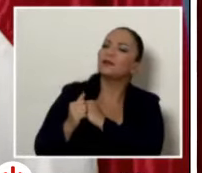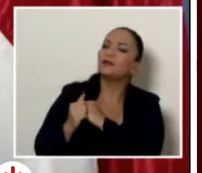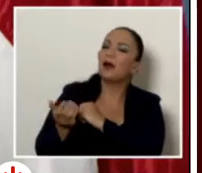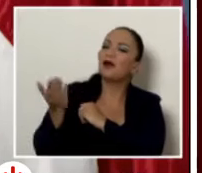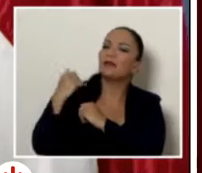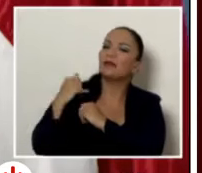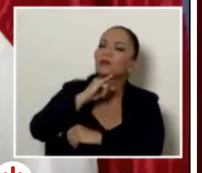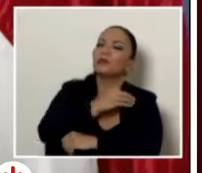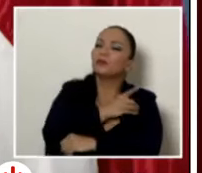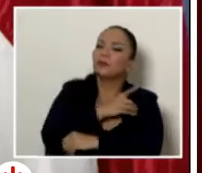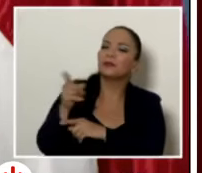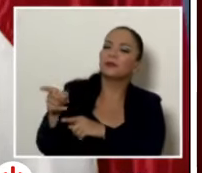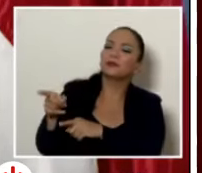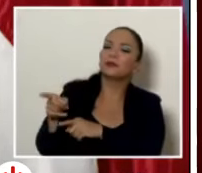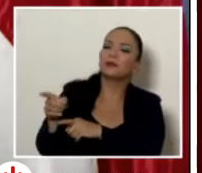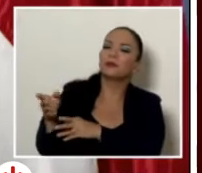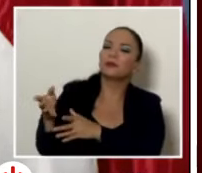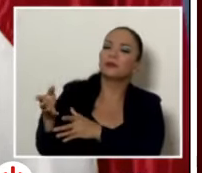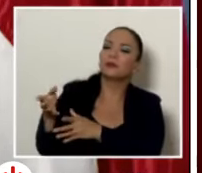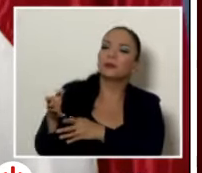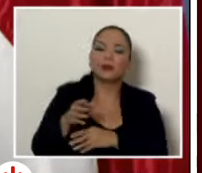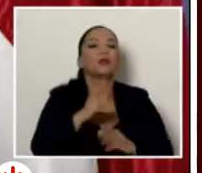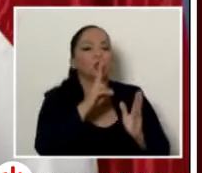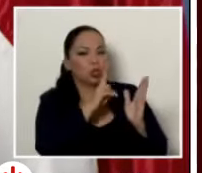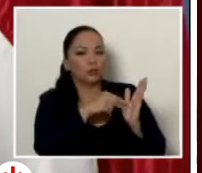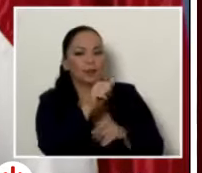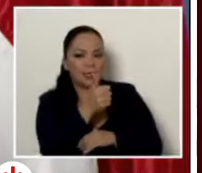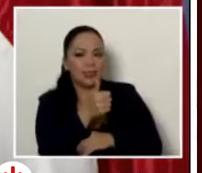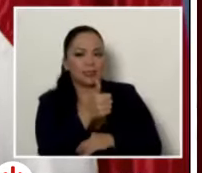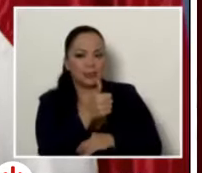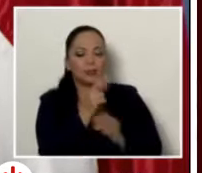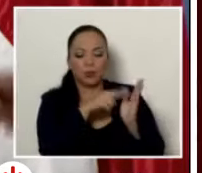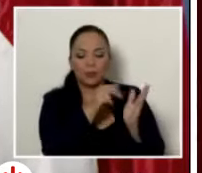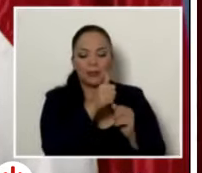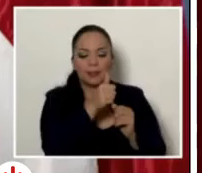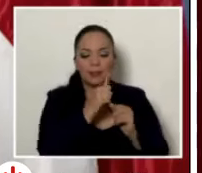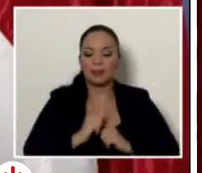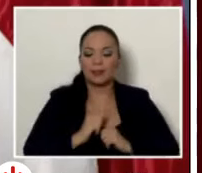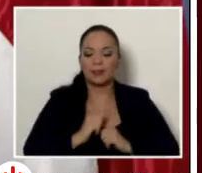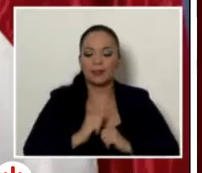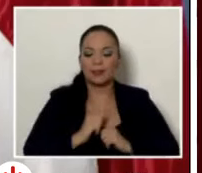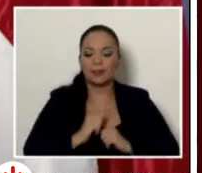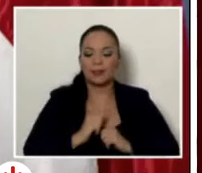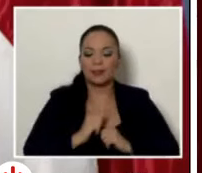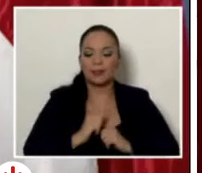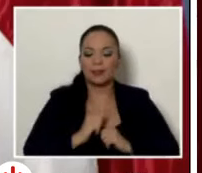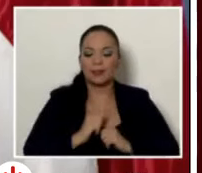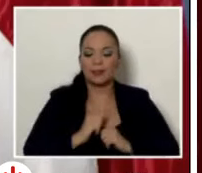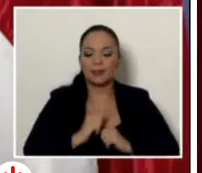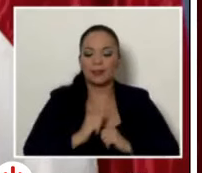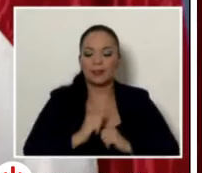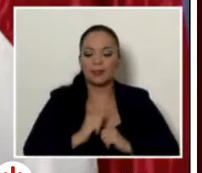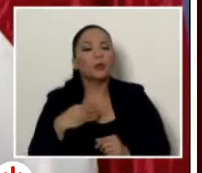Directiva la adopción 2000, en el 2010, dijo, no nos gusta la